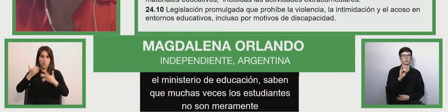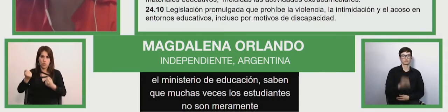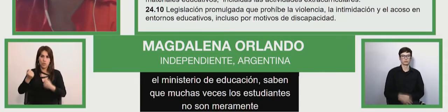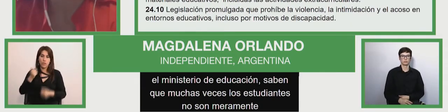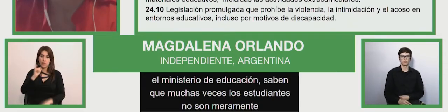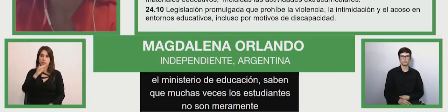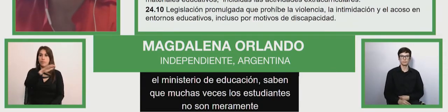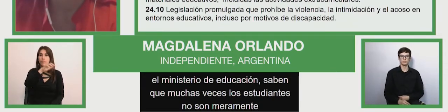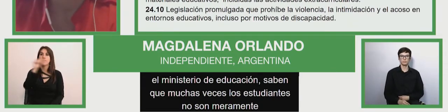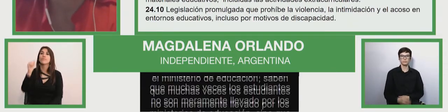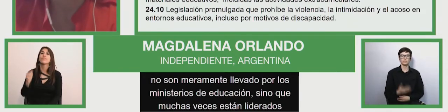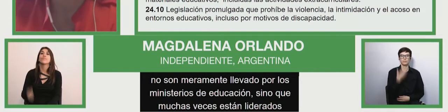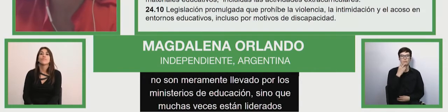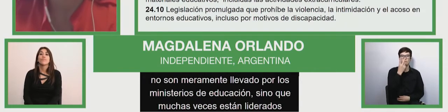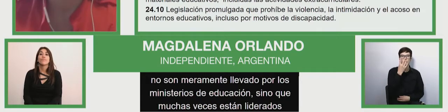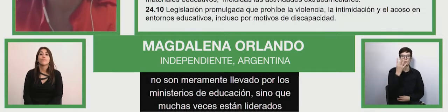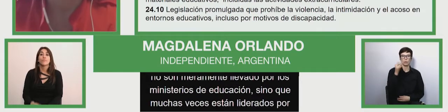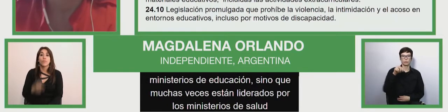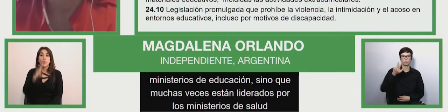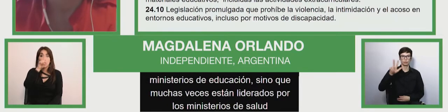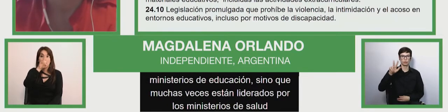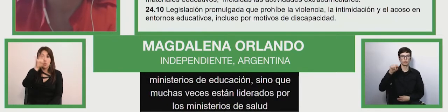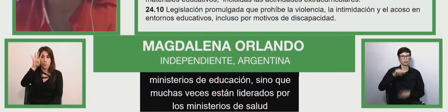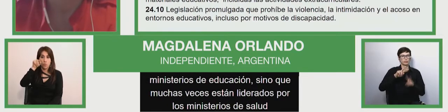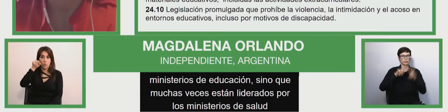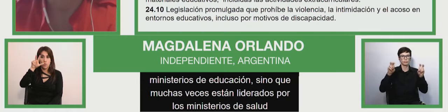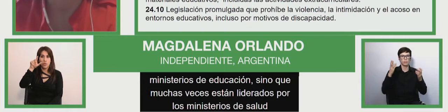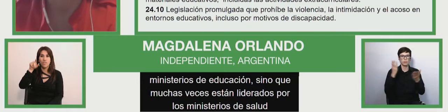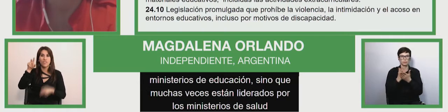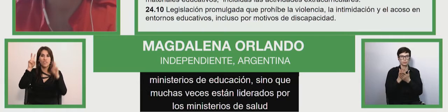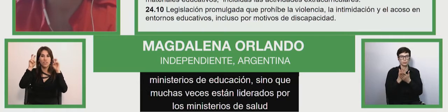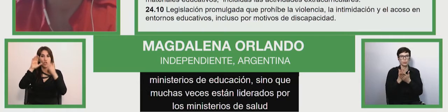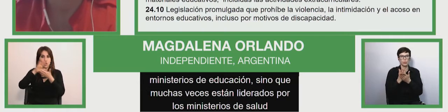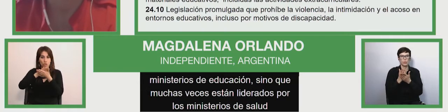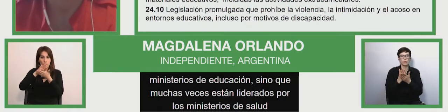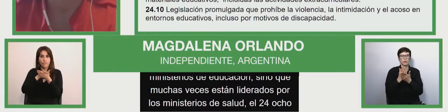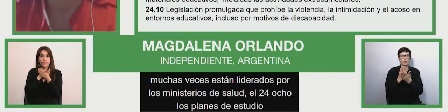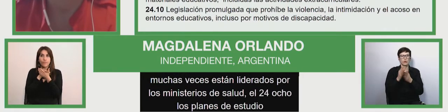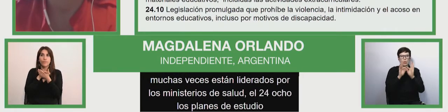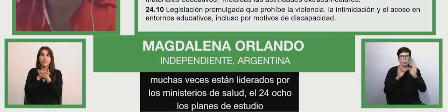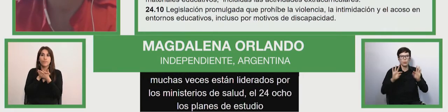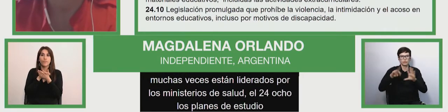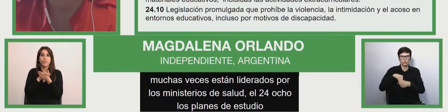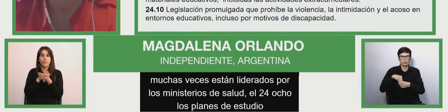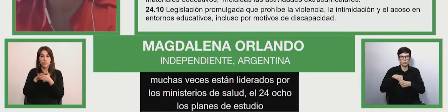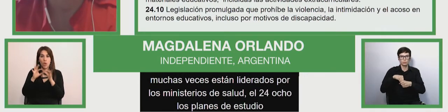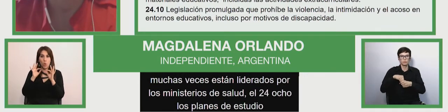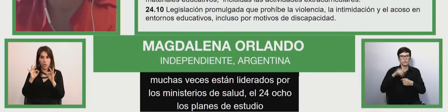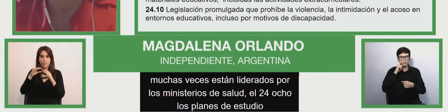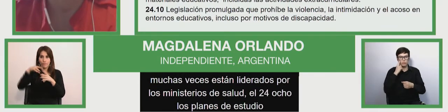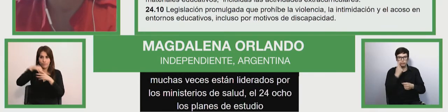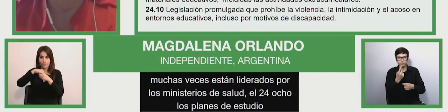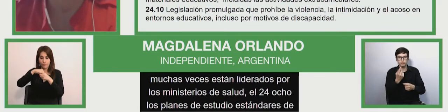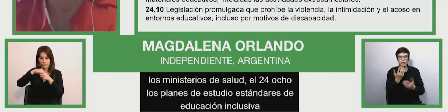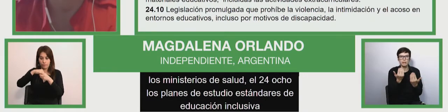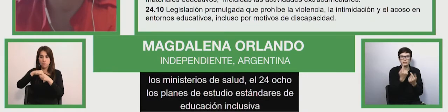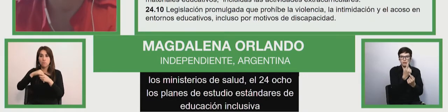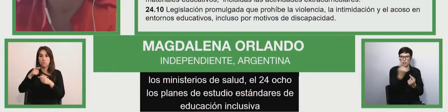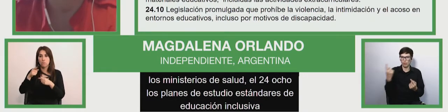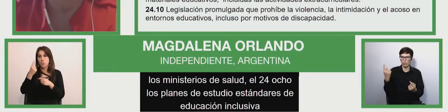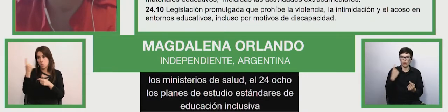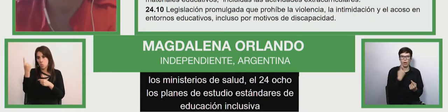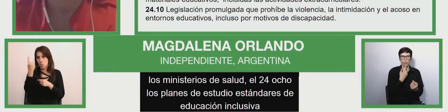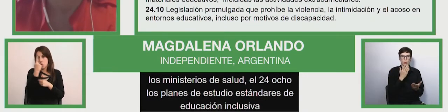El 24.8, los planes de estudio incorporan estándares de educación inclusiva que reflejan la diversidad de las necesidades de aprendizaje de todos los